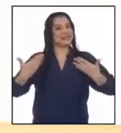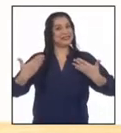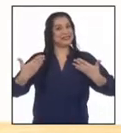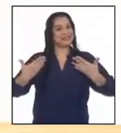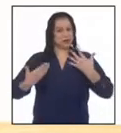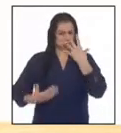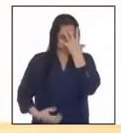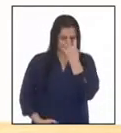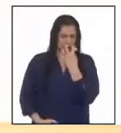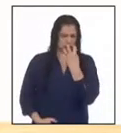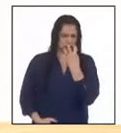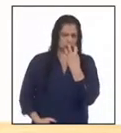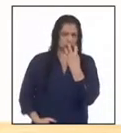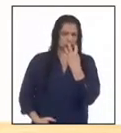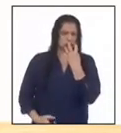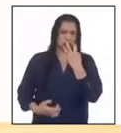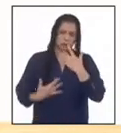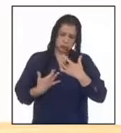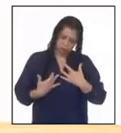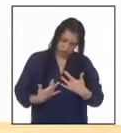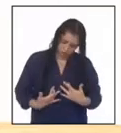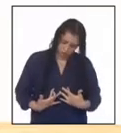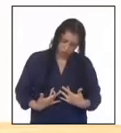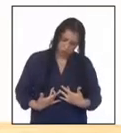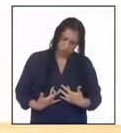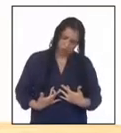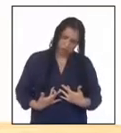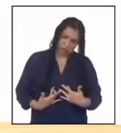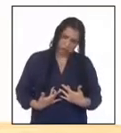molesto, desanimado.